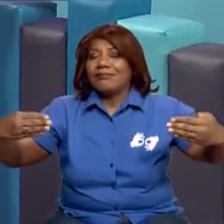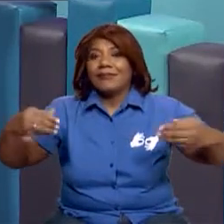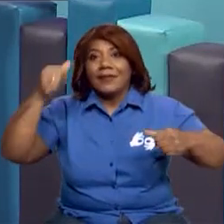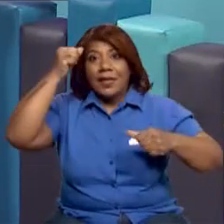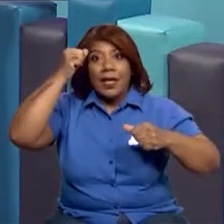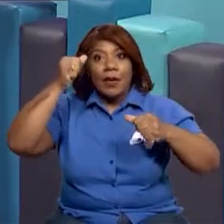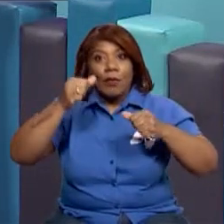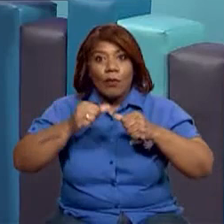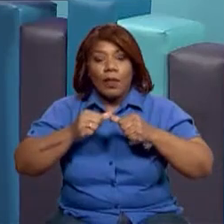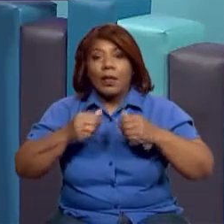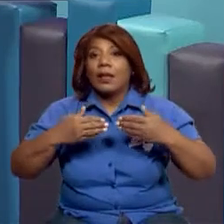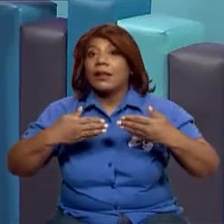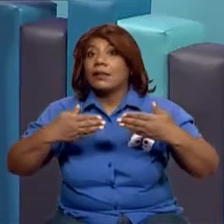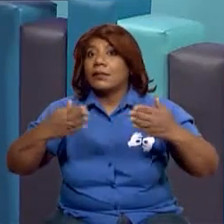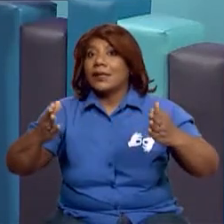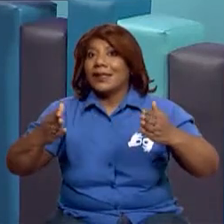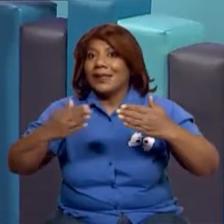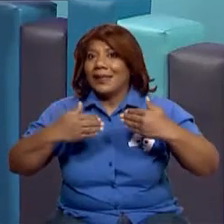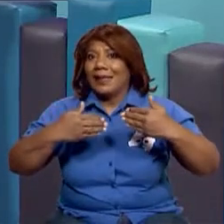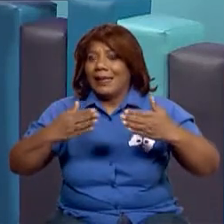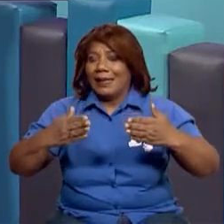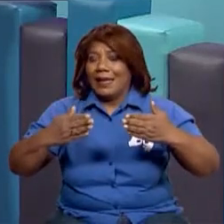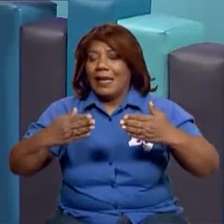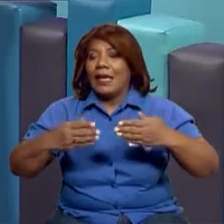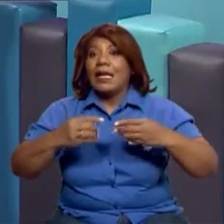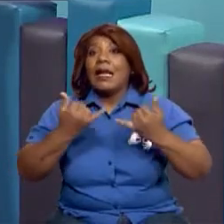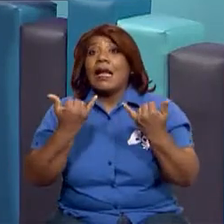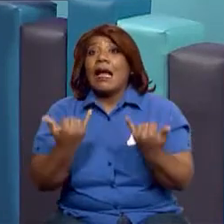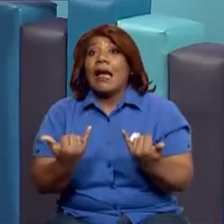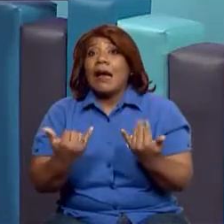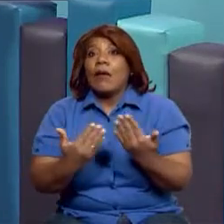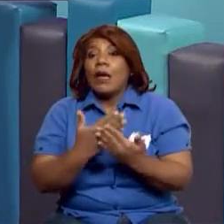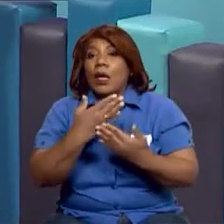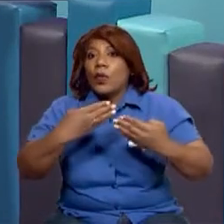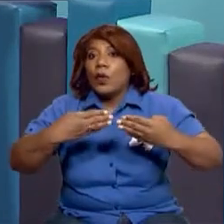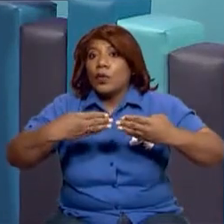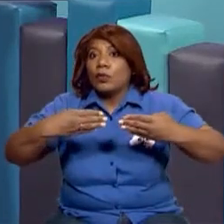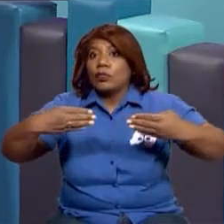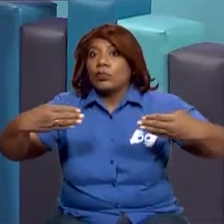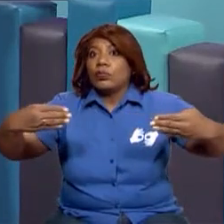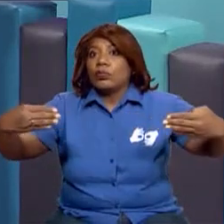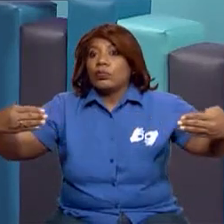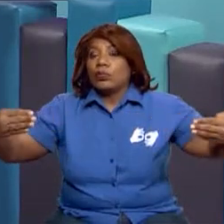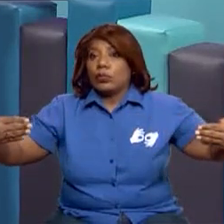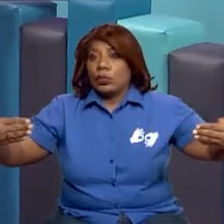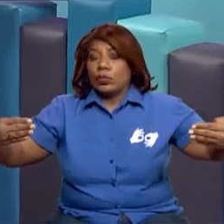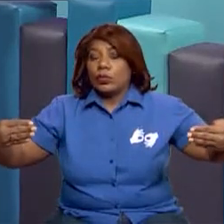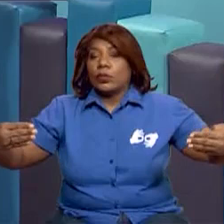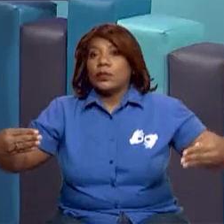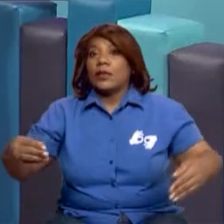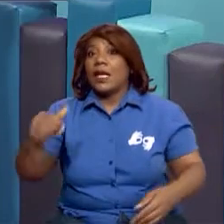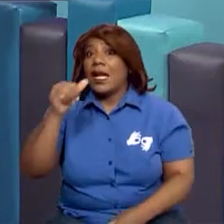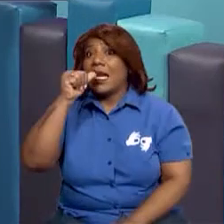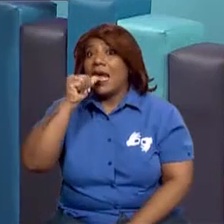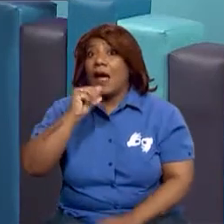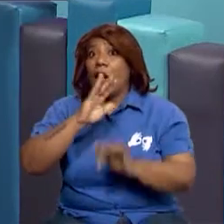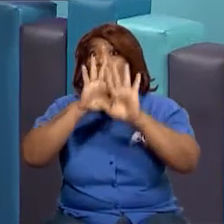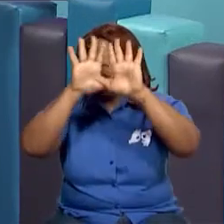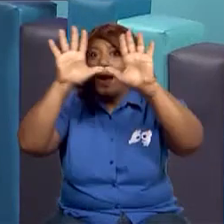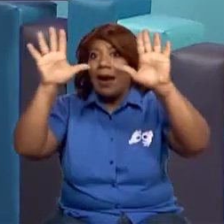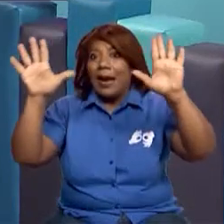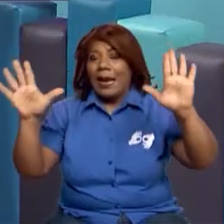tenemos los beneficios por haber ampliado el canal. Ahí tenemos la ampliación del canal,